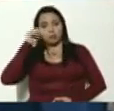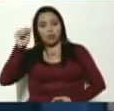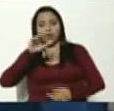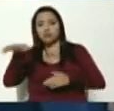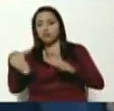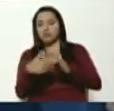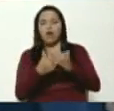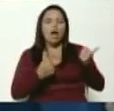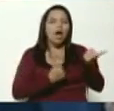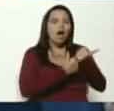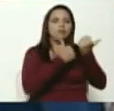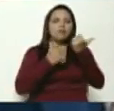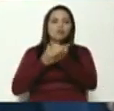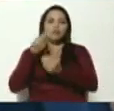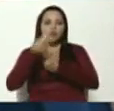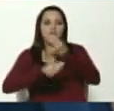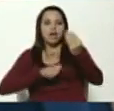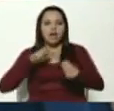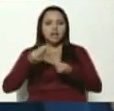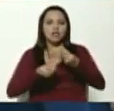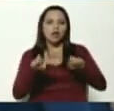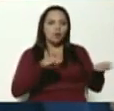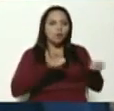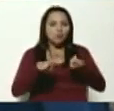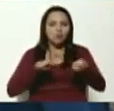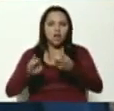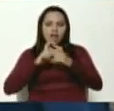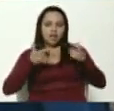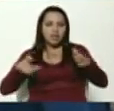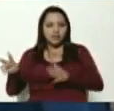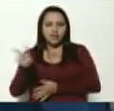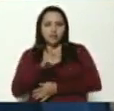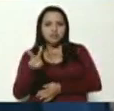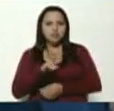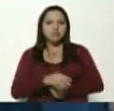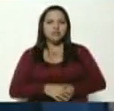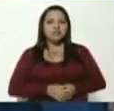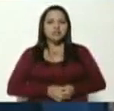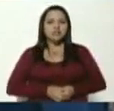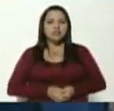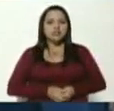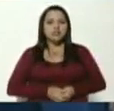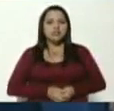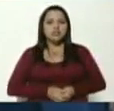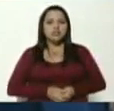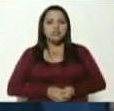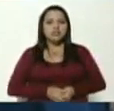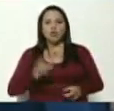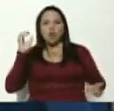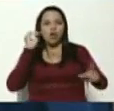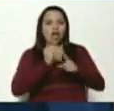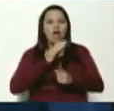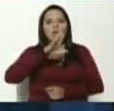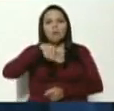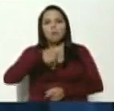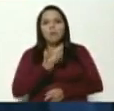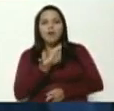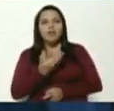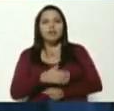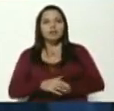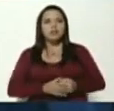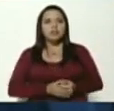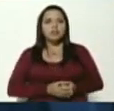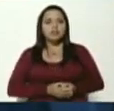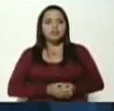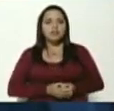el apoyo que le ha dado a la Contraloría General de la República a fin de que se puedan desplazar todos los funcionarios a